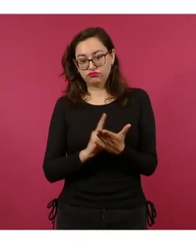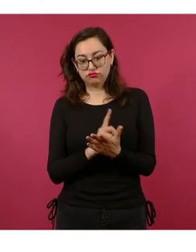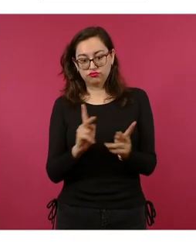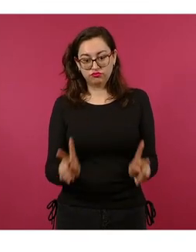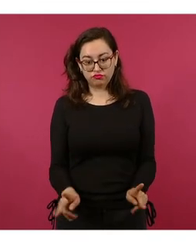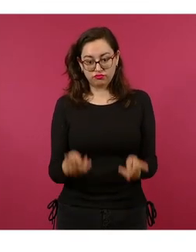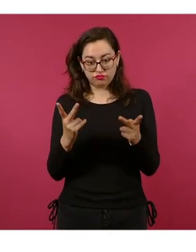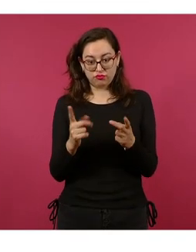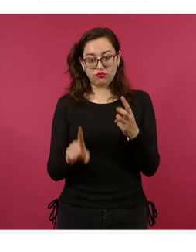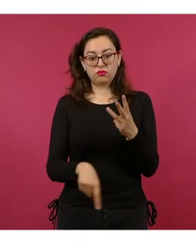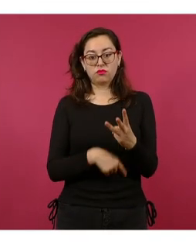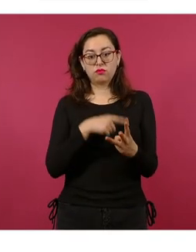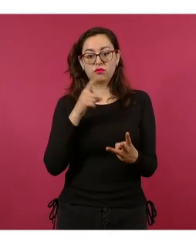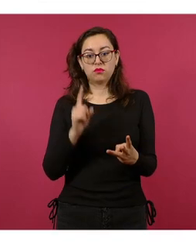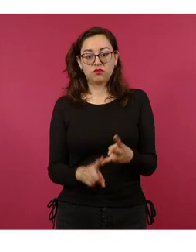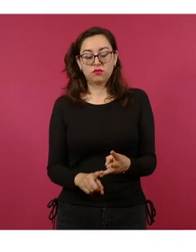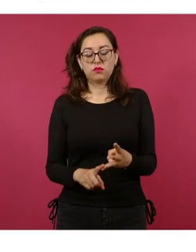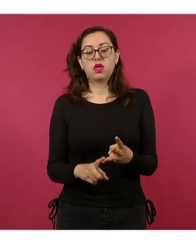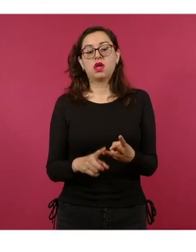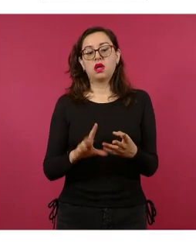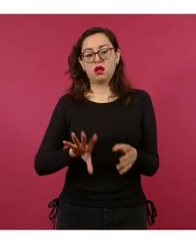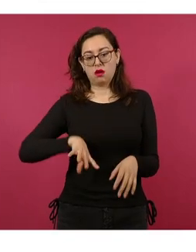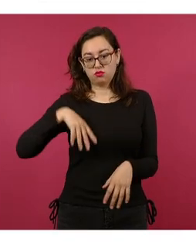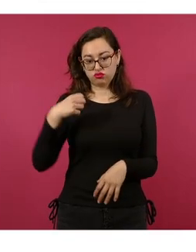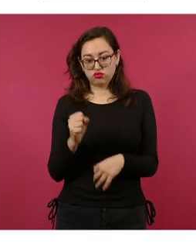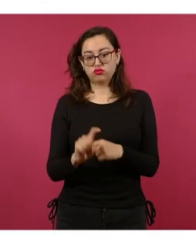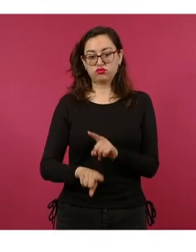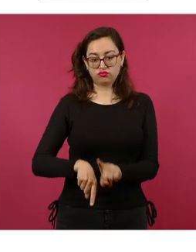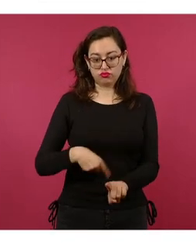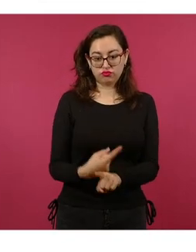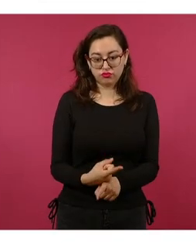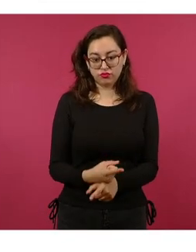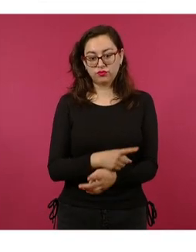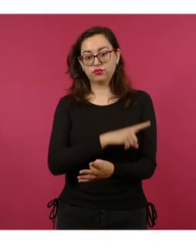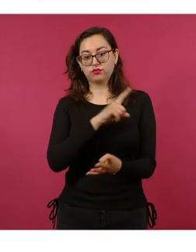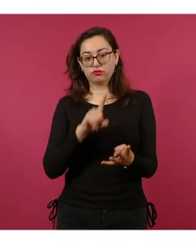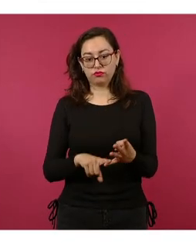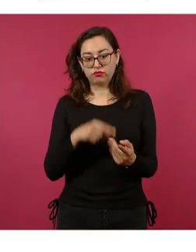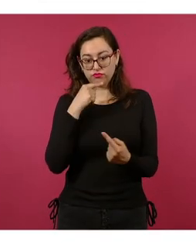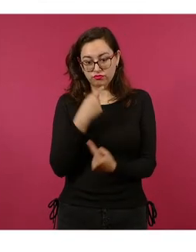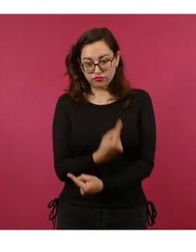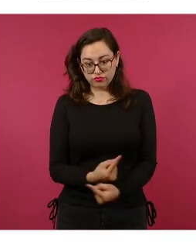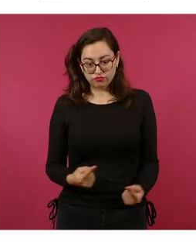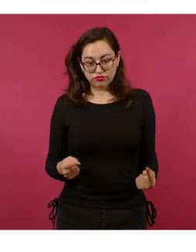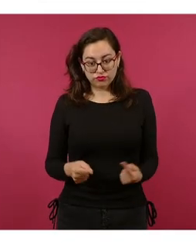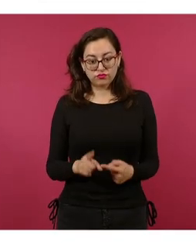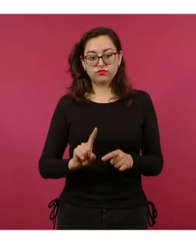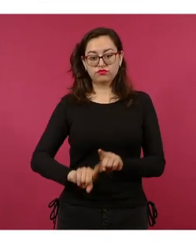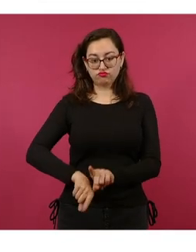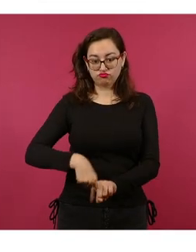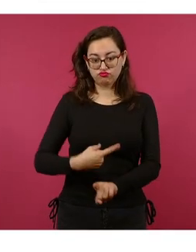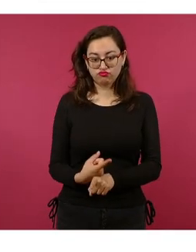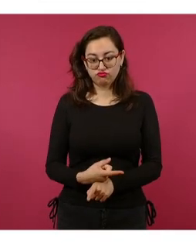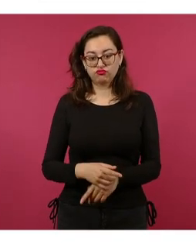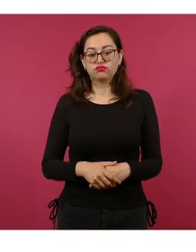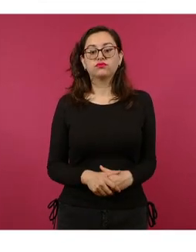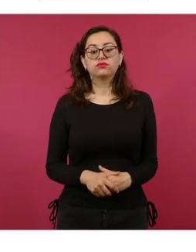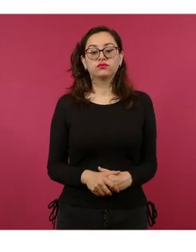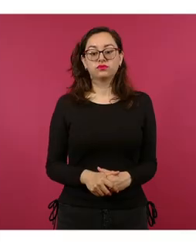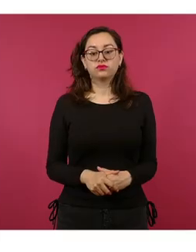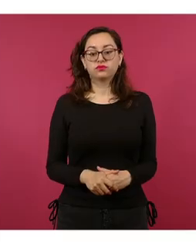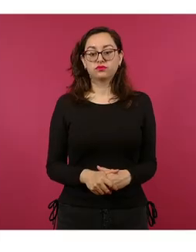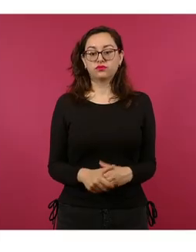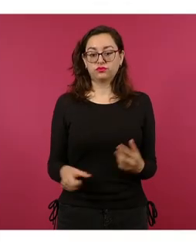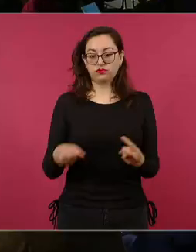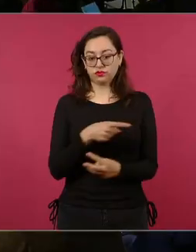abuso sexual y violación equiparada y agresión sexual infantil. Adelante. Y estas tres